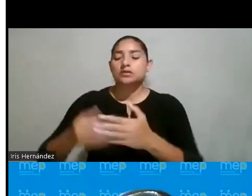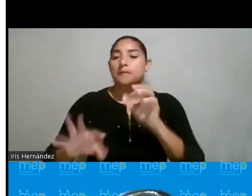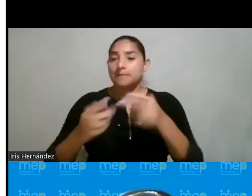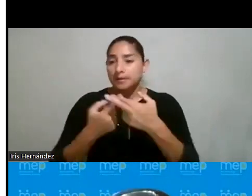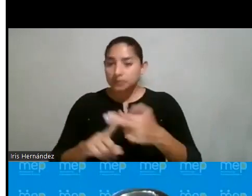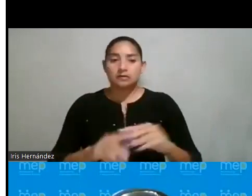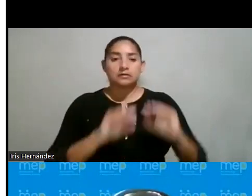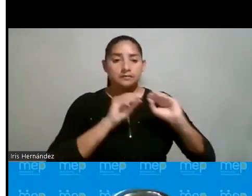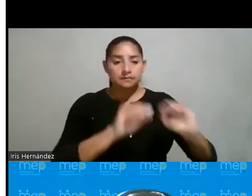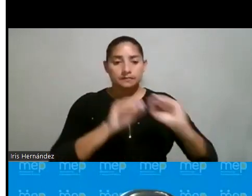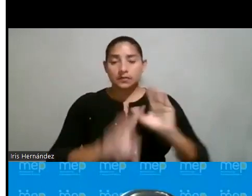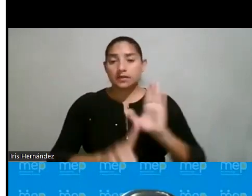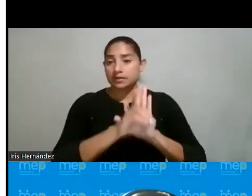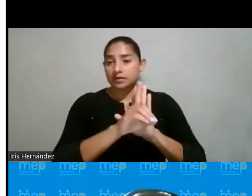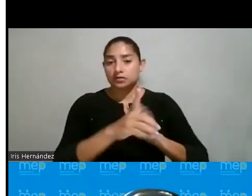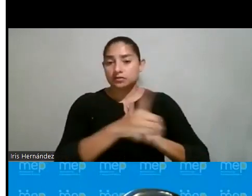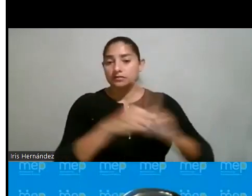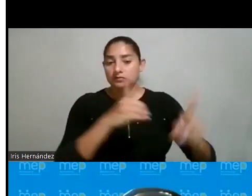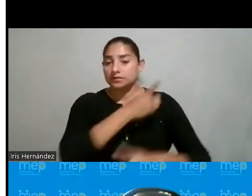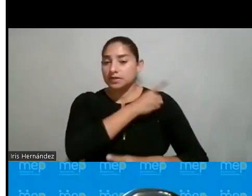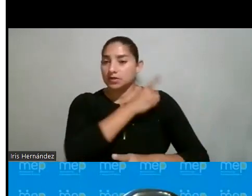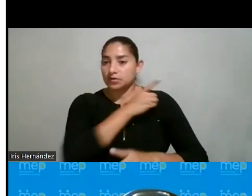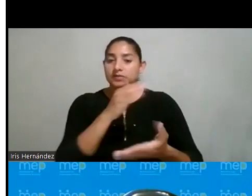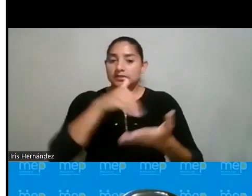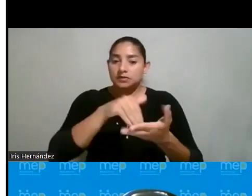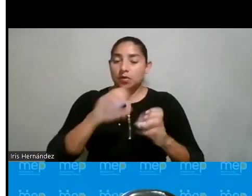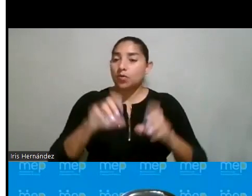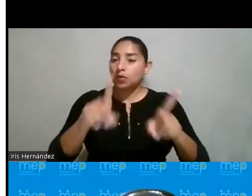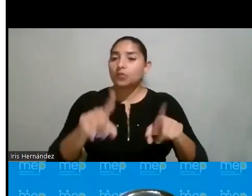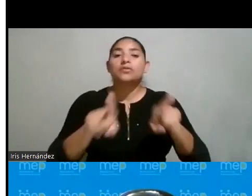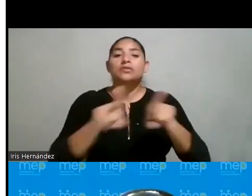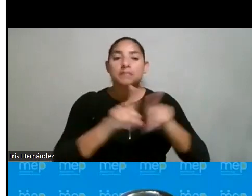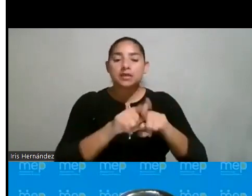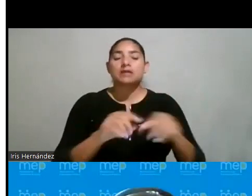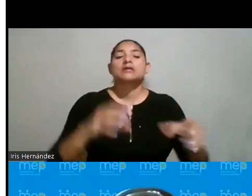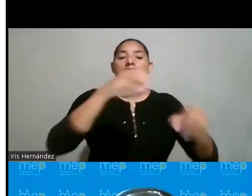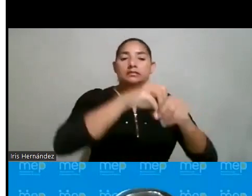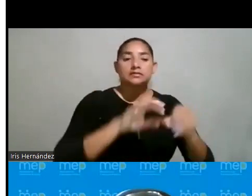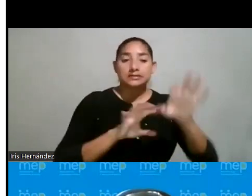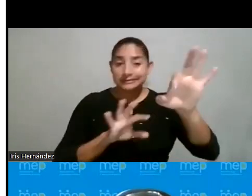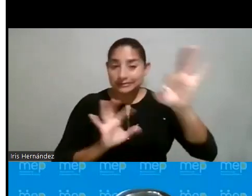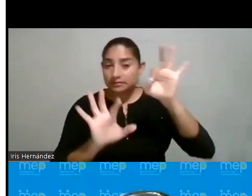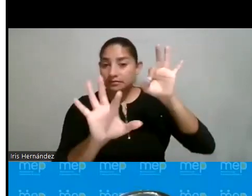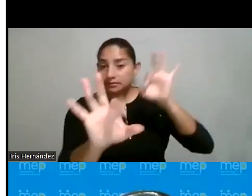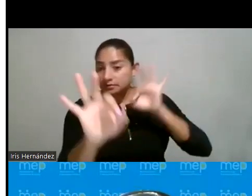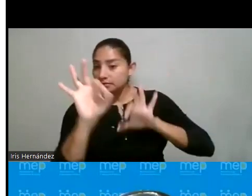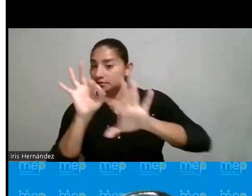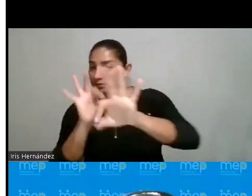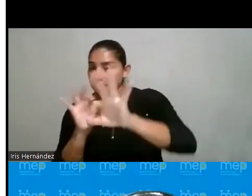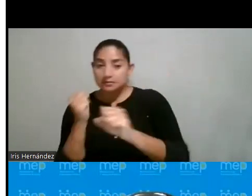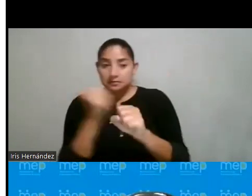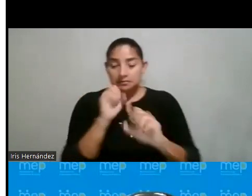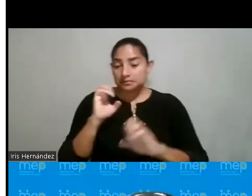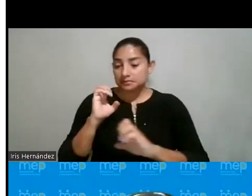primero con las direcciones regionales y luego con centros educativos que han sido seleccionados para poder trabajar en la estrategia y que